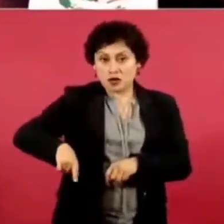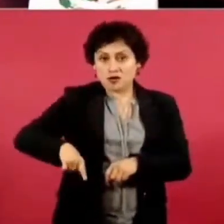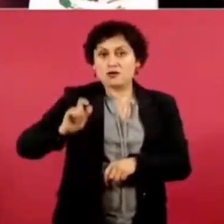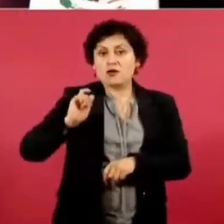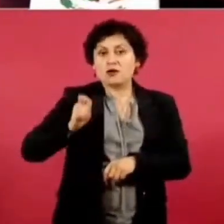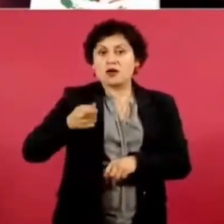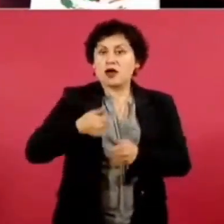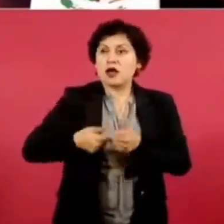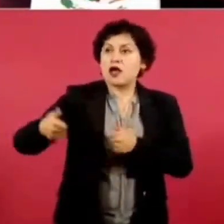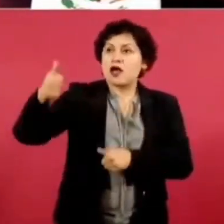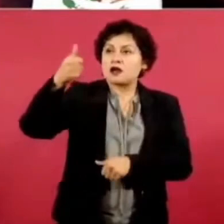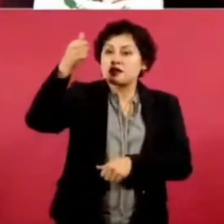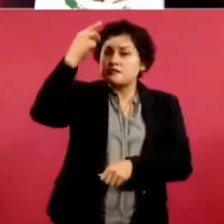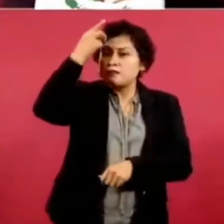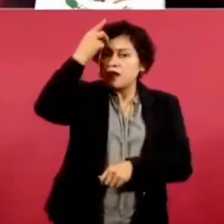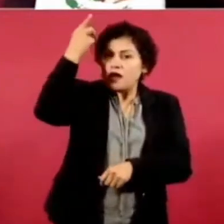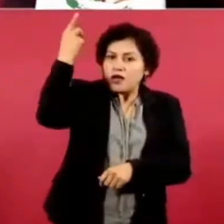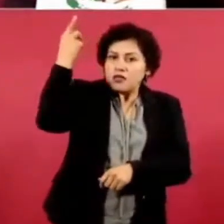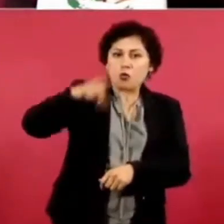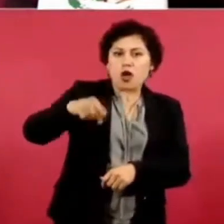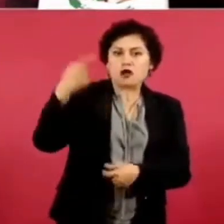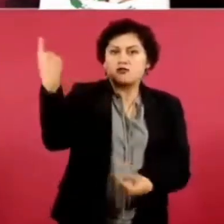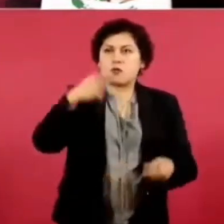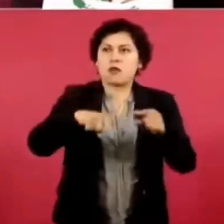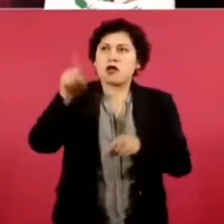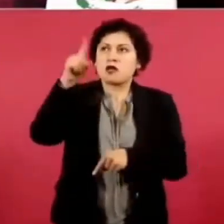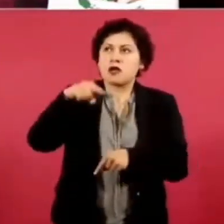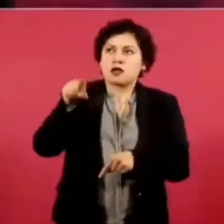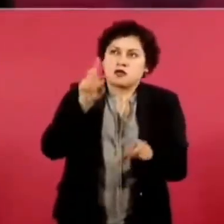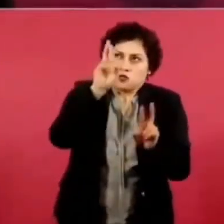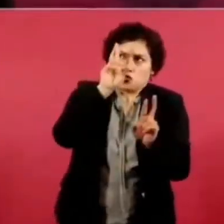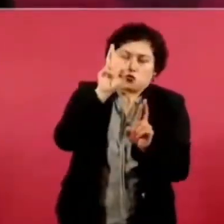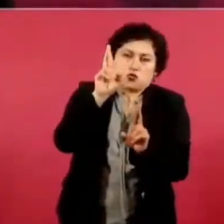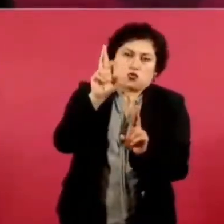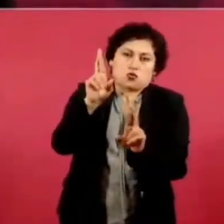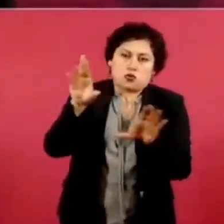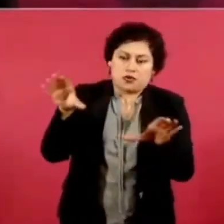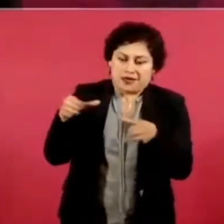perdían su respetabilidad